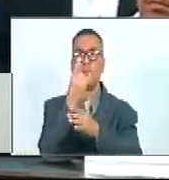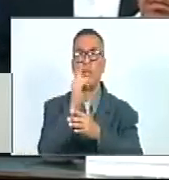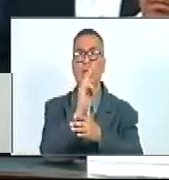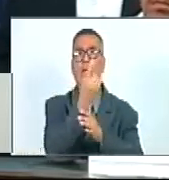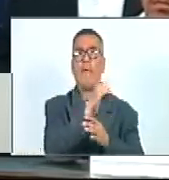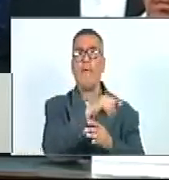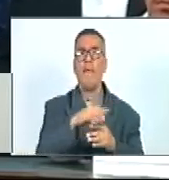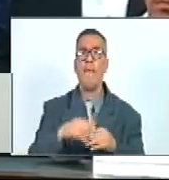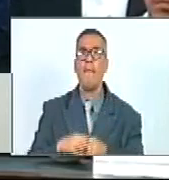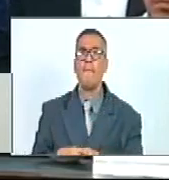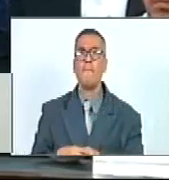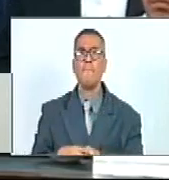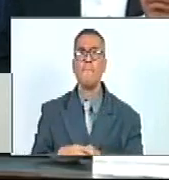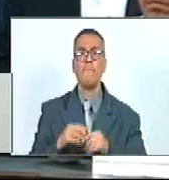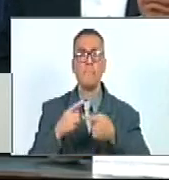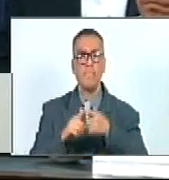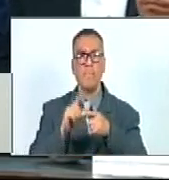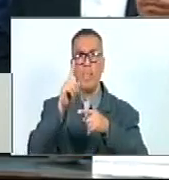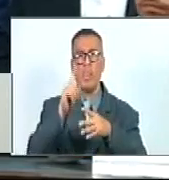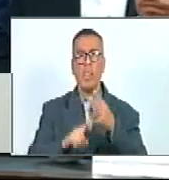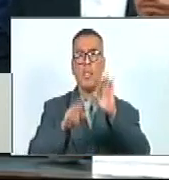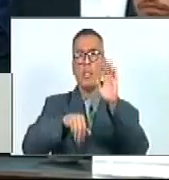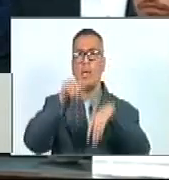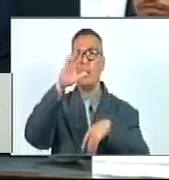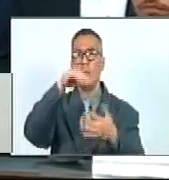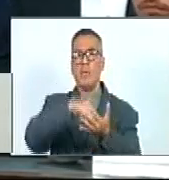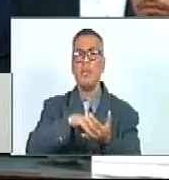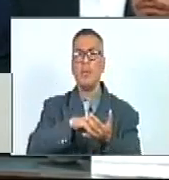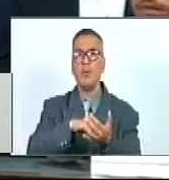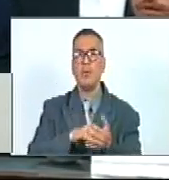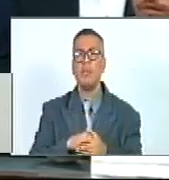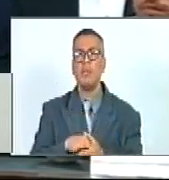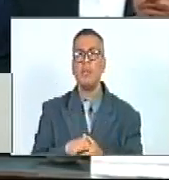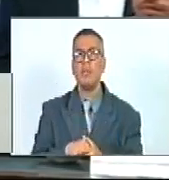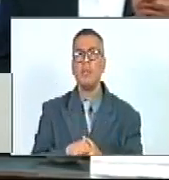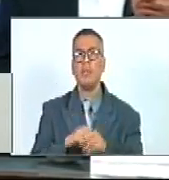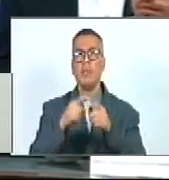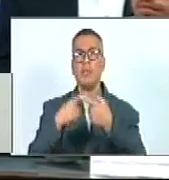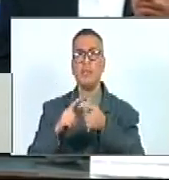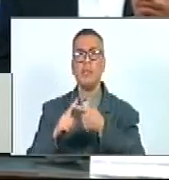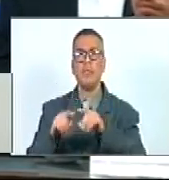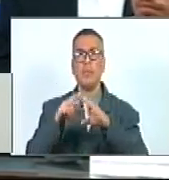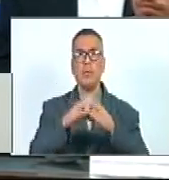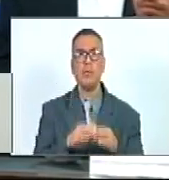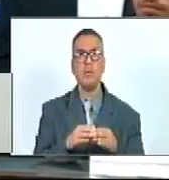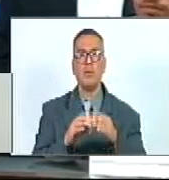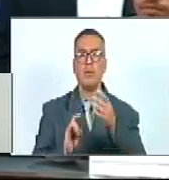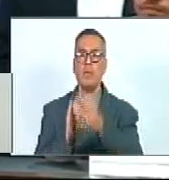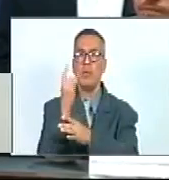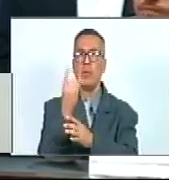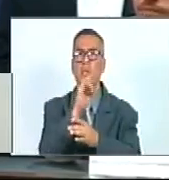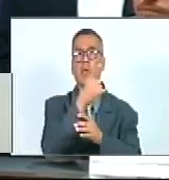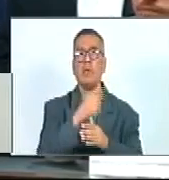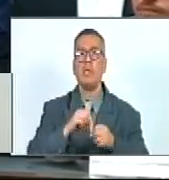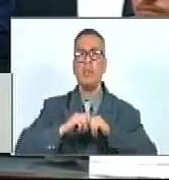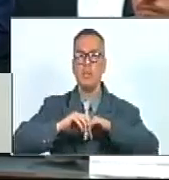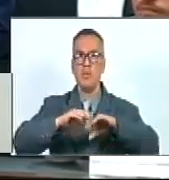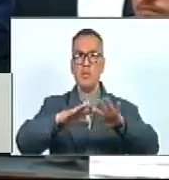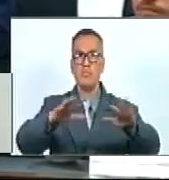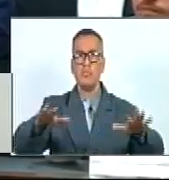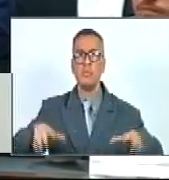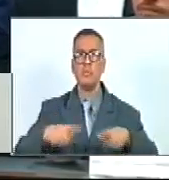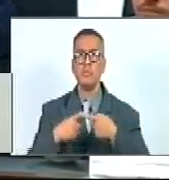Albergando Unas 15.000 Unas 15.000 Especies De Plantas Distribuidas